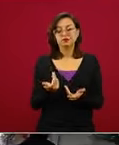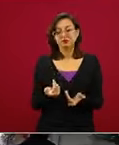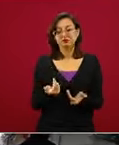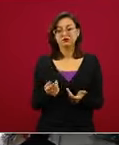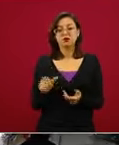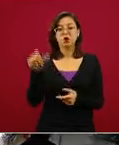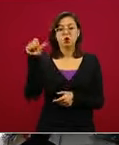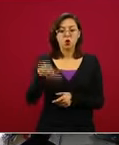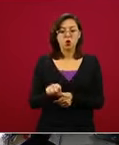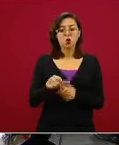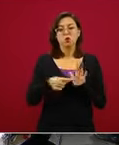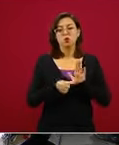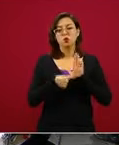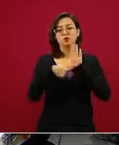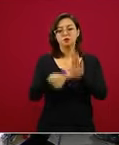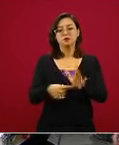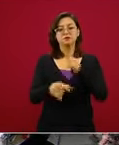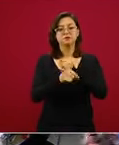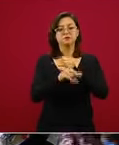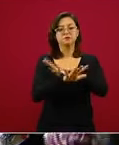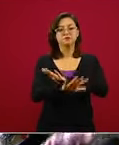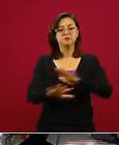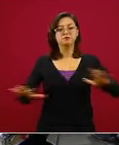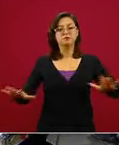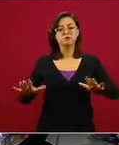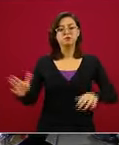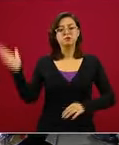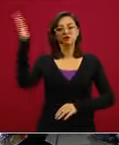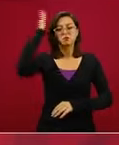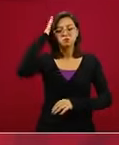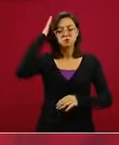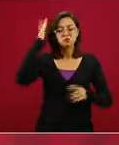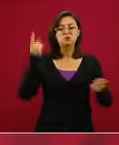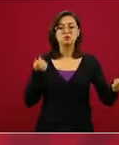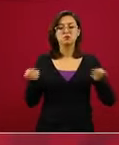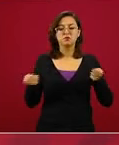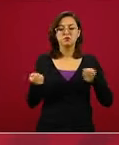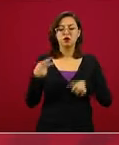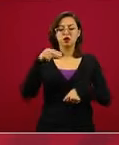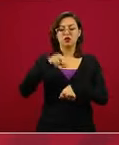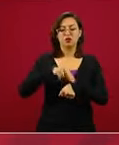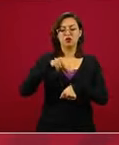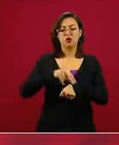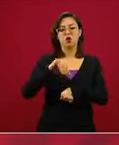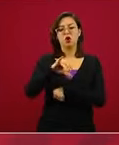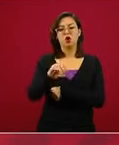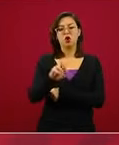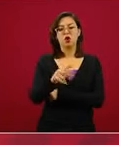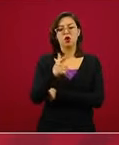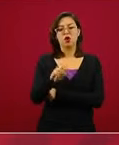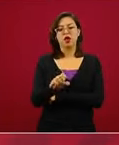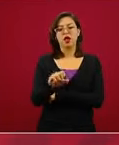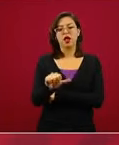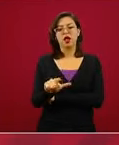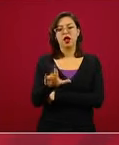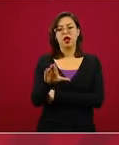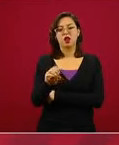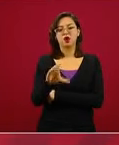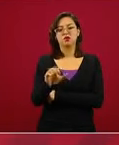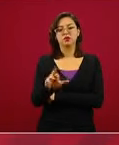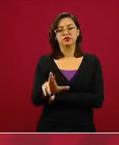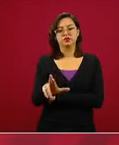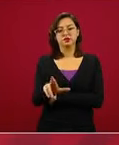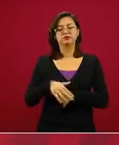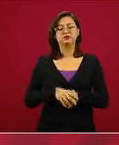evento informativo el doctor Jorge Alcocer. Él va